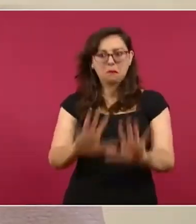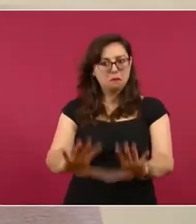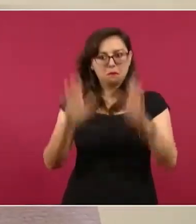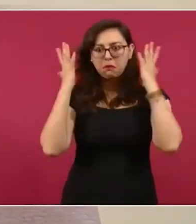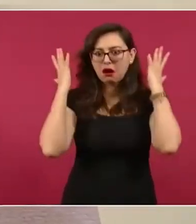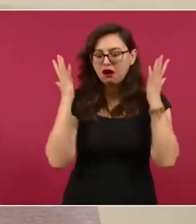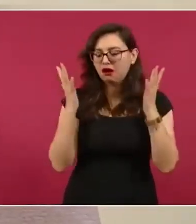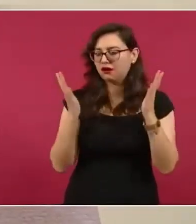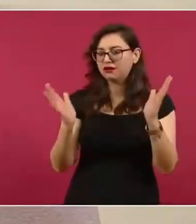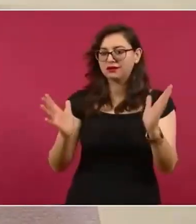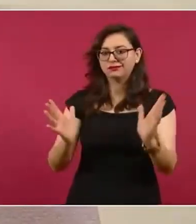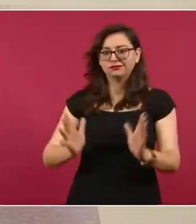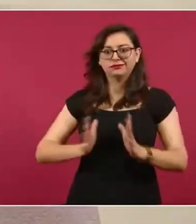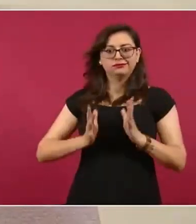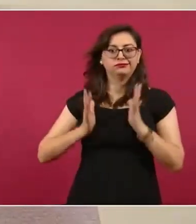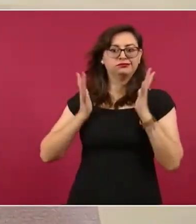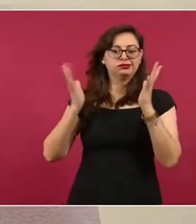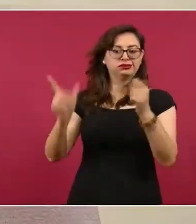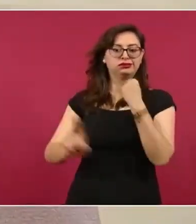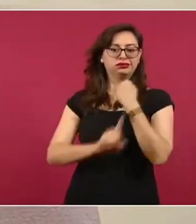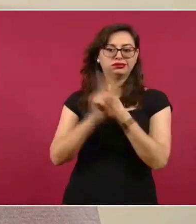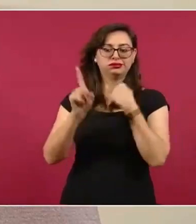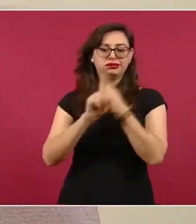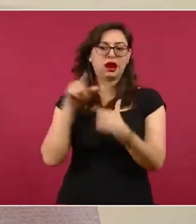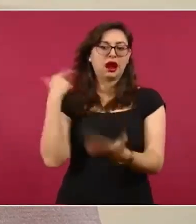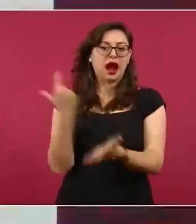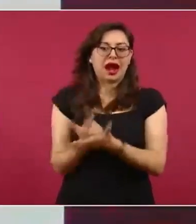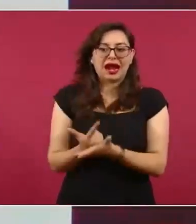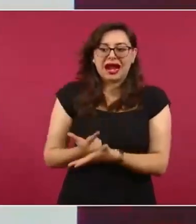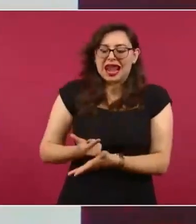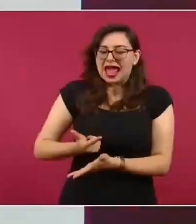había índices